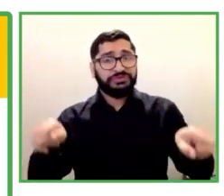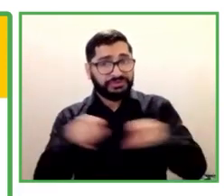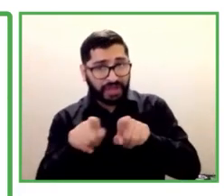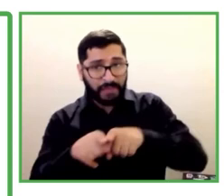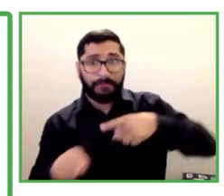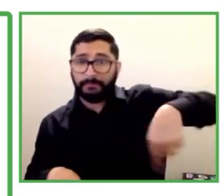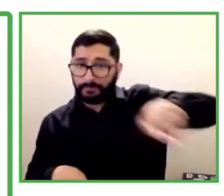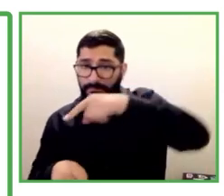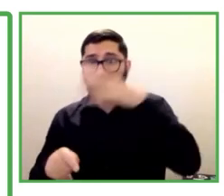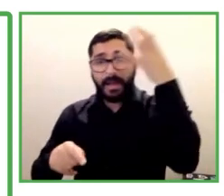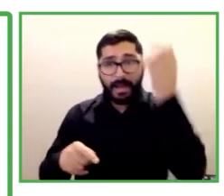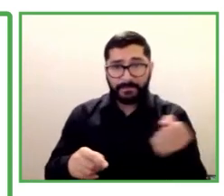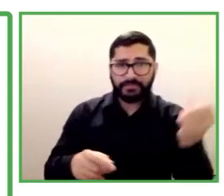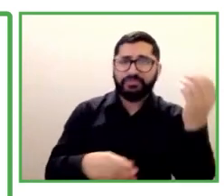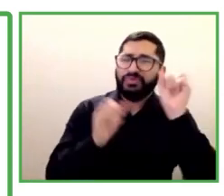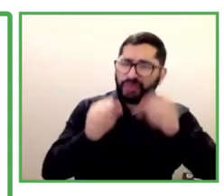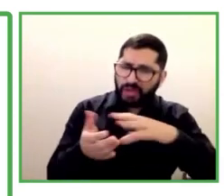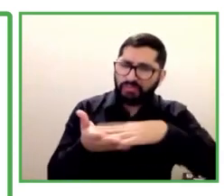de las prácticas que tienen.